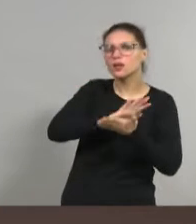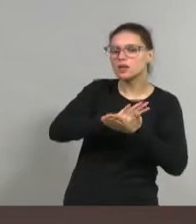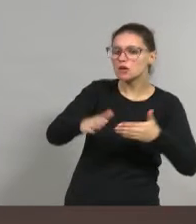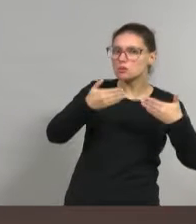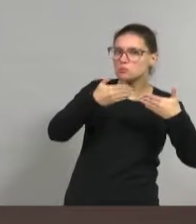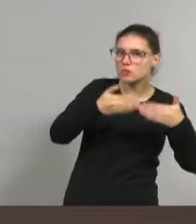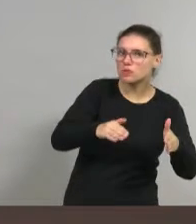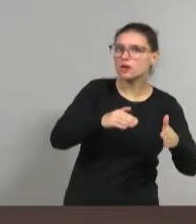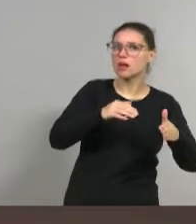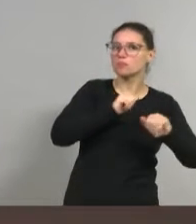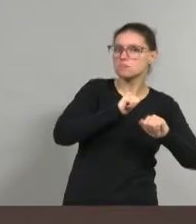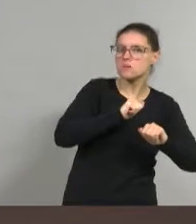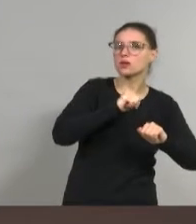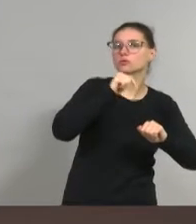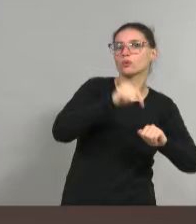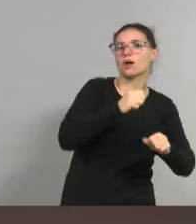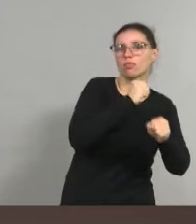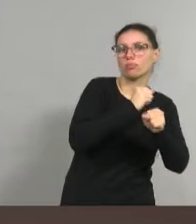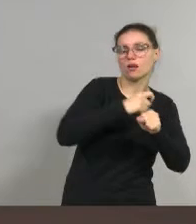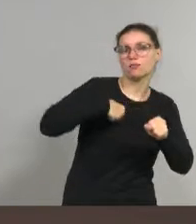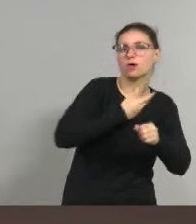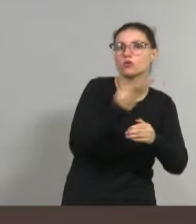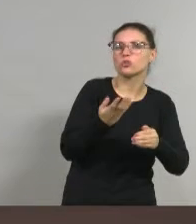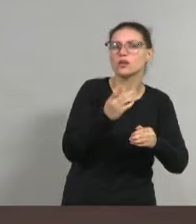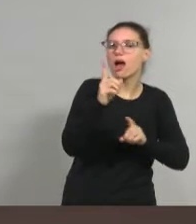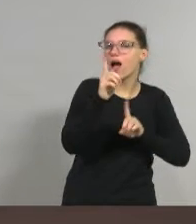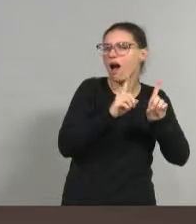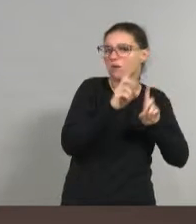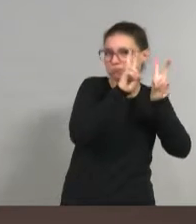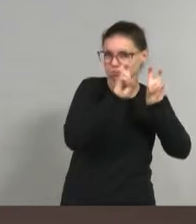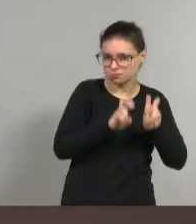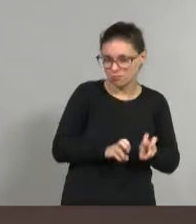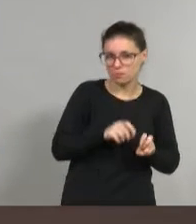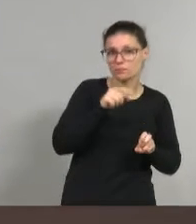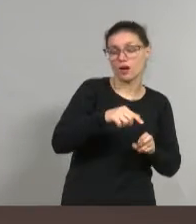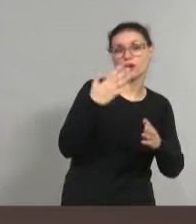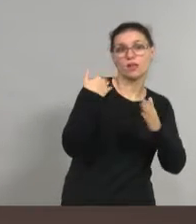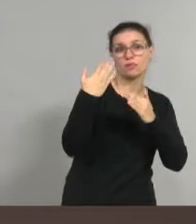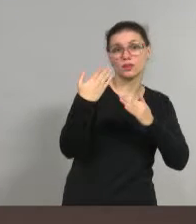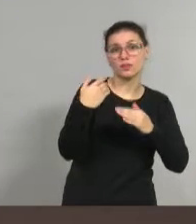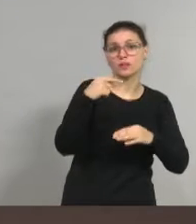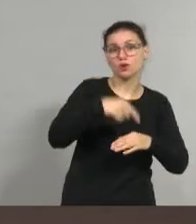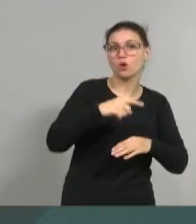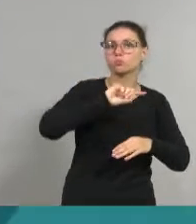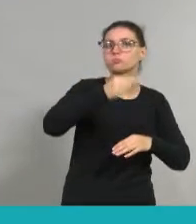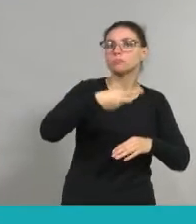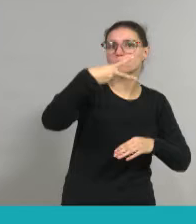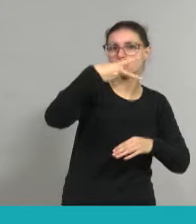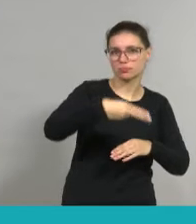desafíos y avances dentro del trabajo social fueron algunos de los temas que abordamos. Vemos la entrevista del programa de hoy y vamos a la pausa.